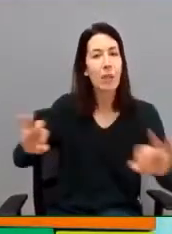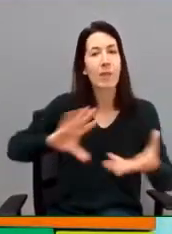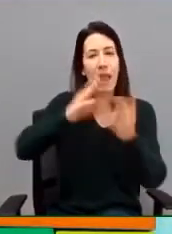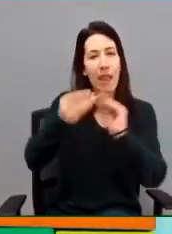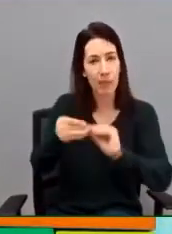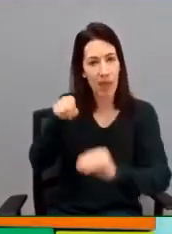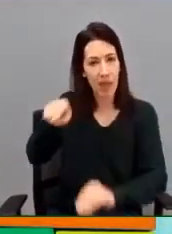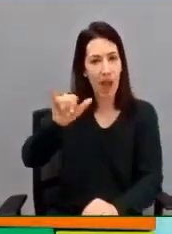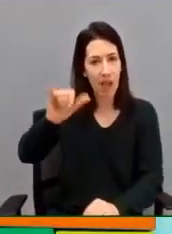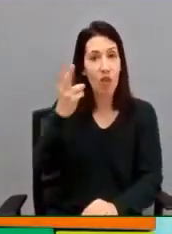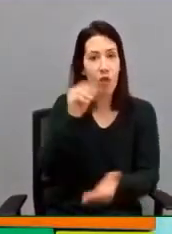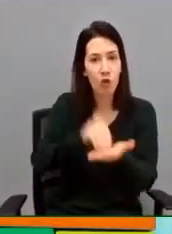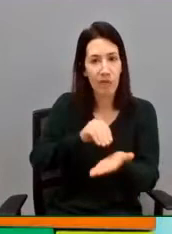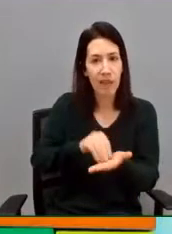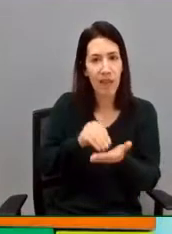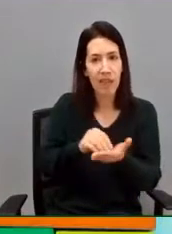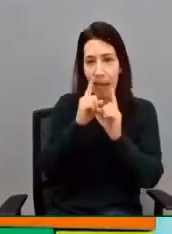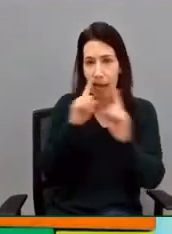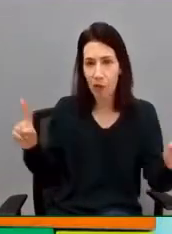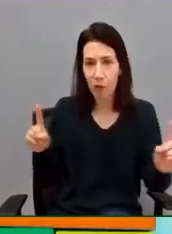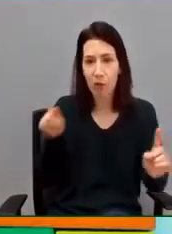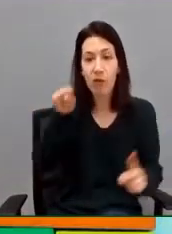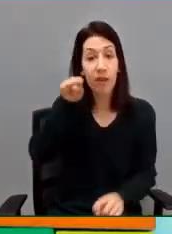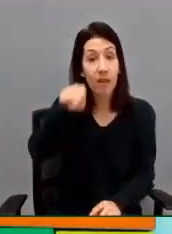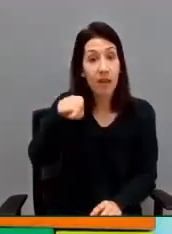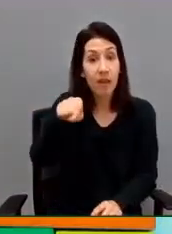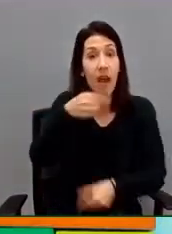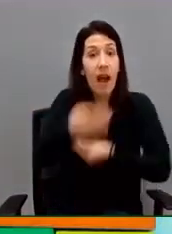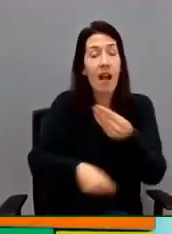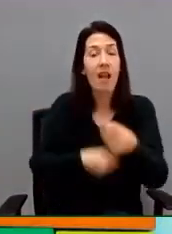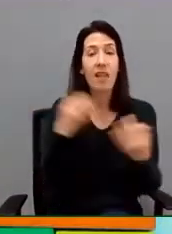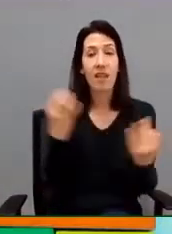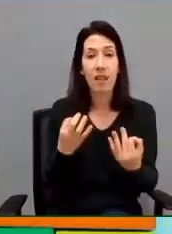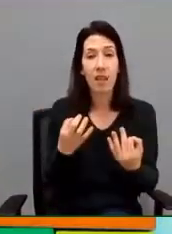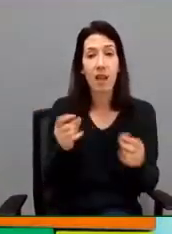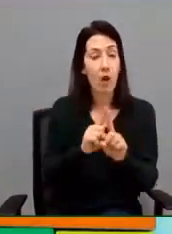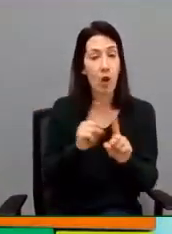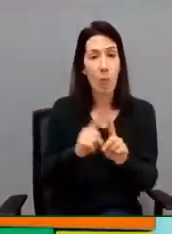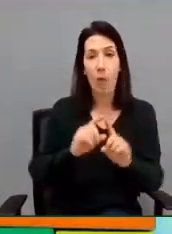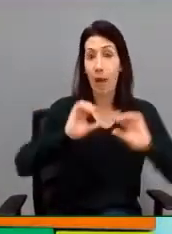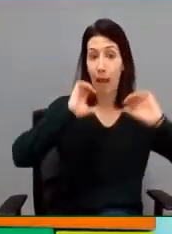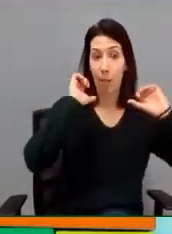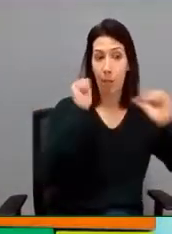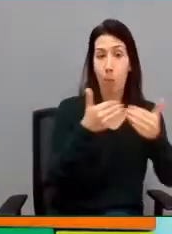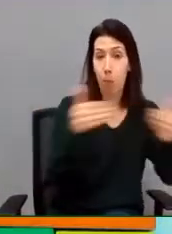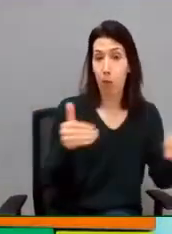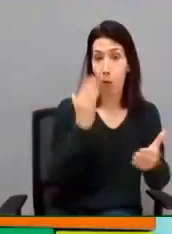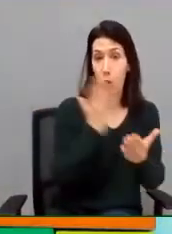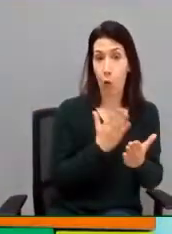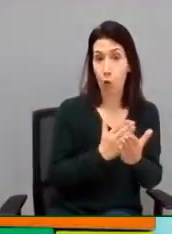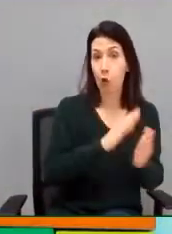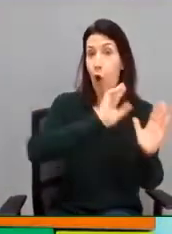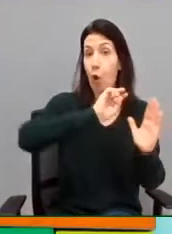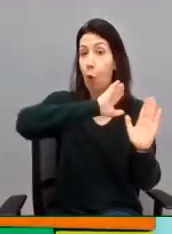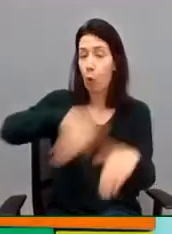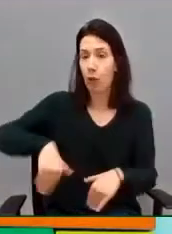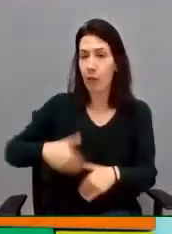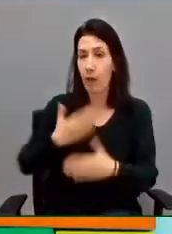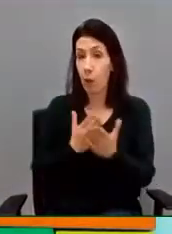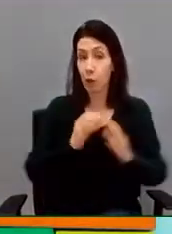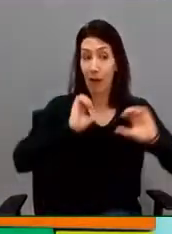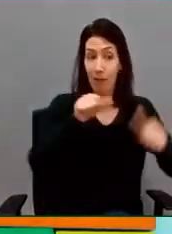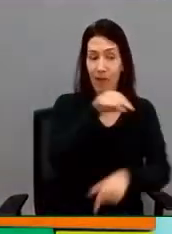en la que se realiza una estancia a principio de curso y otra a final de curso. En la inicial se